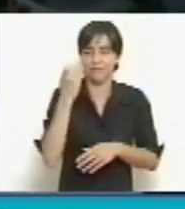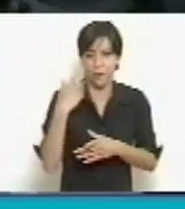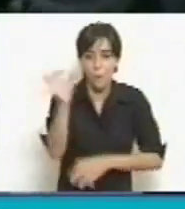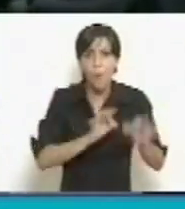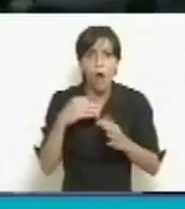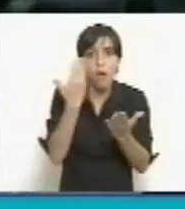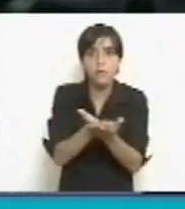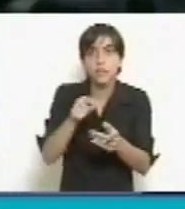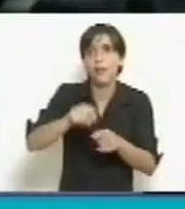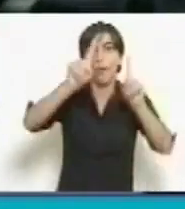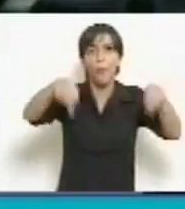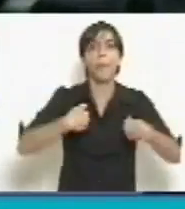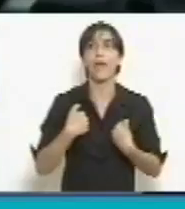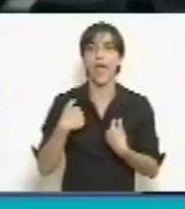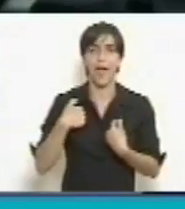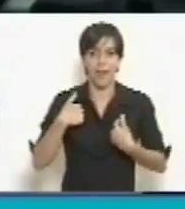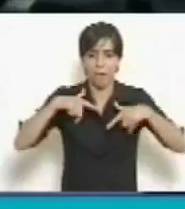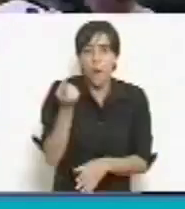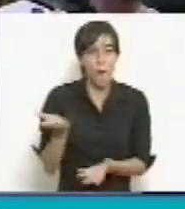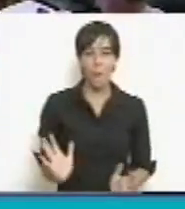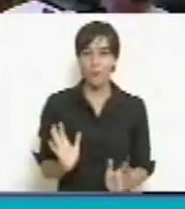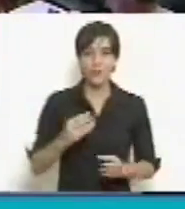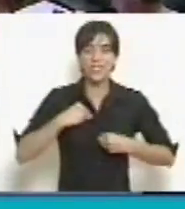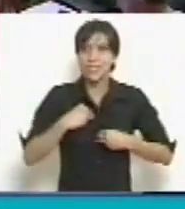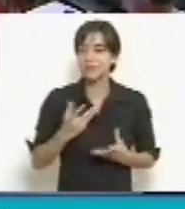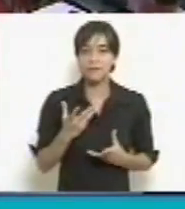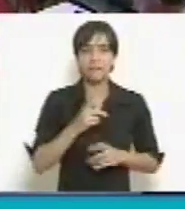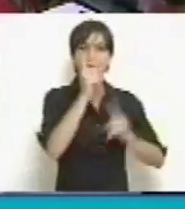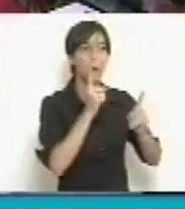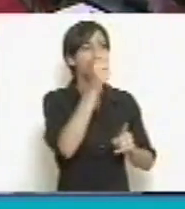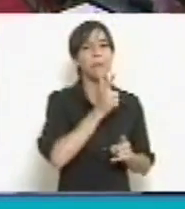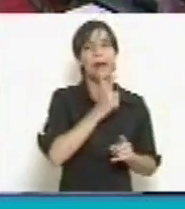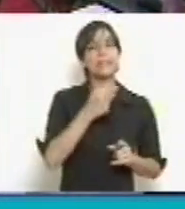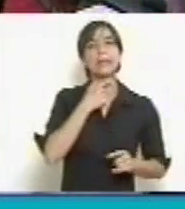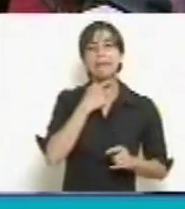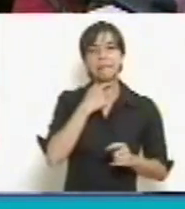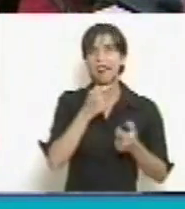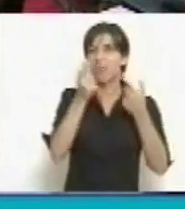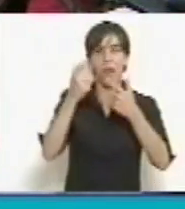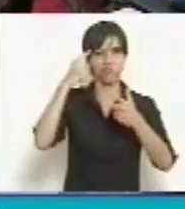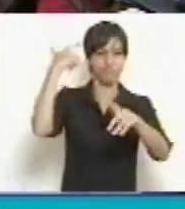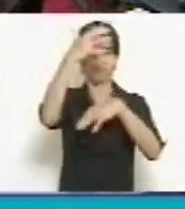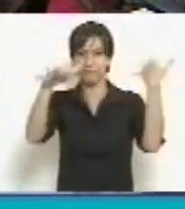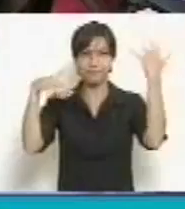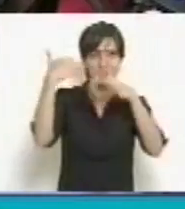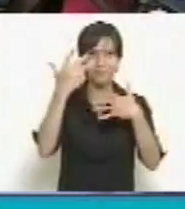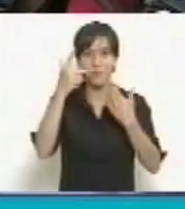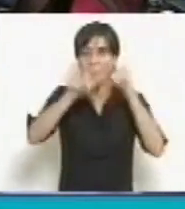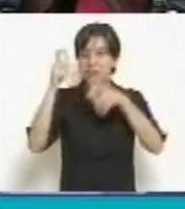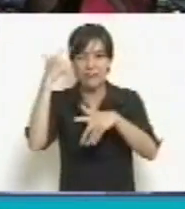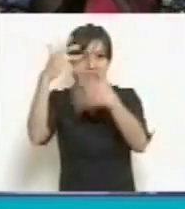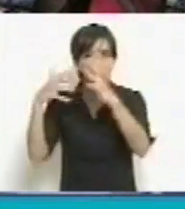político y nosotros, este bloque y nuestros aliados actuamos en consecuencia. Algunos, en voz alta,